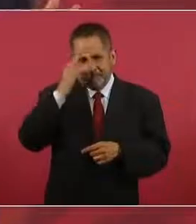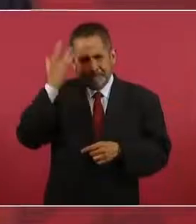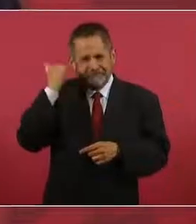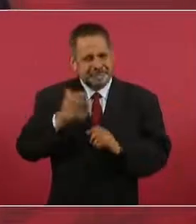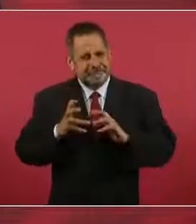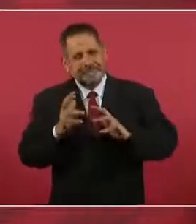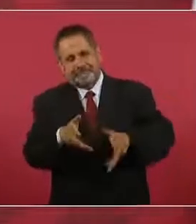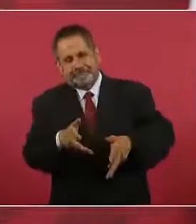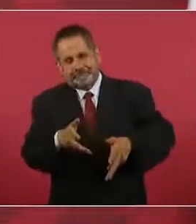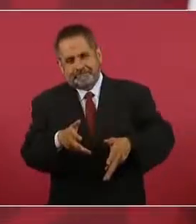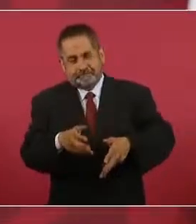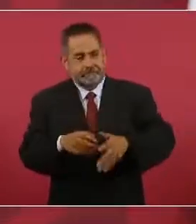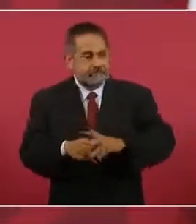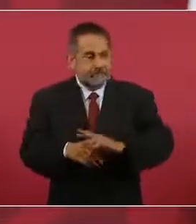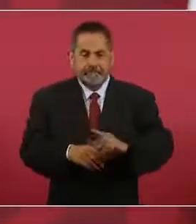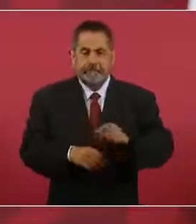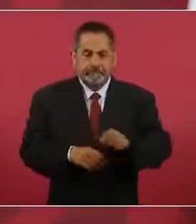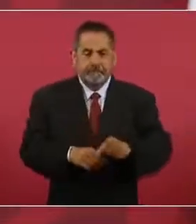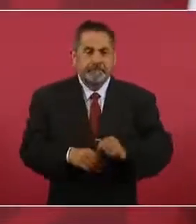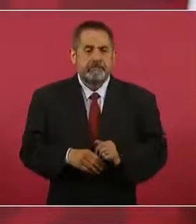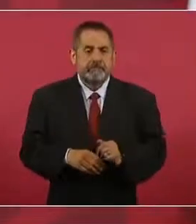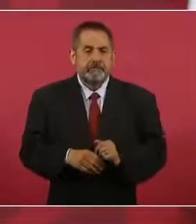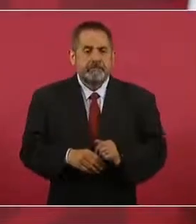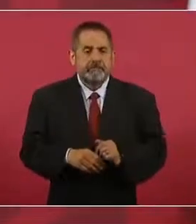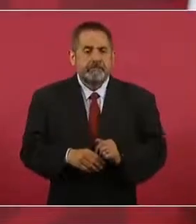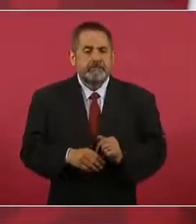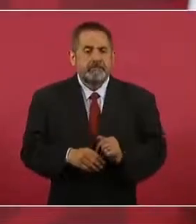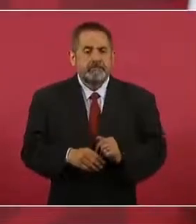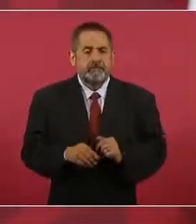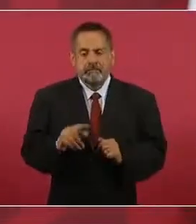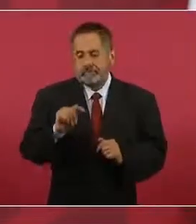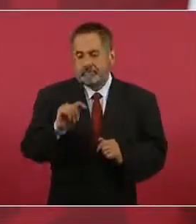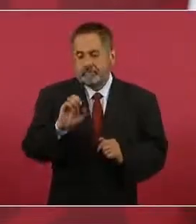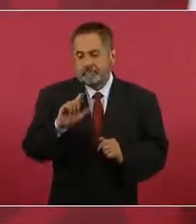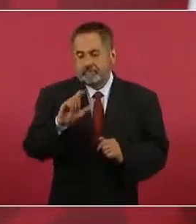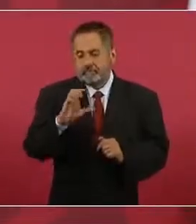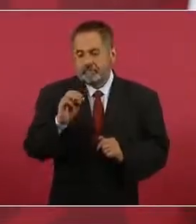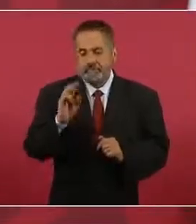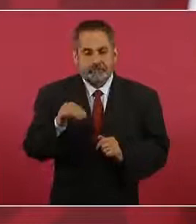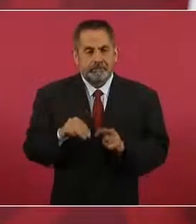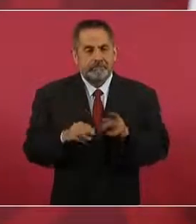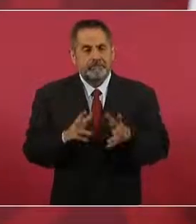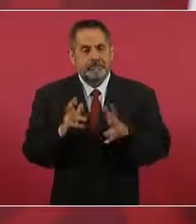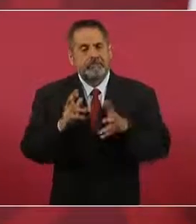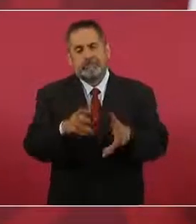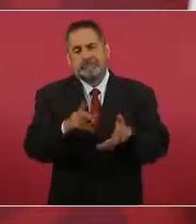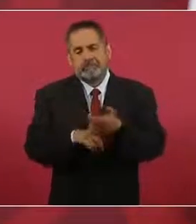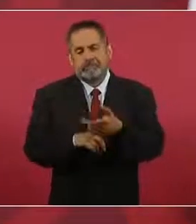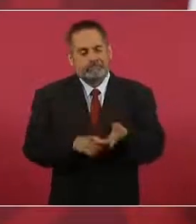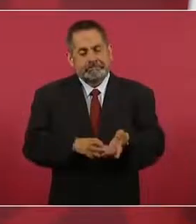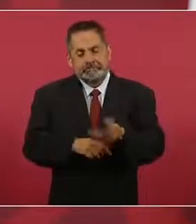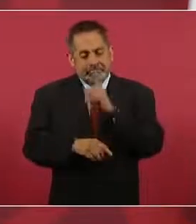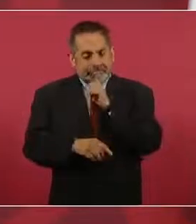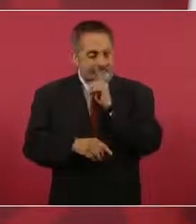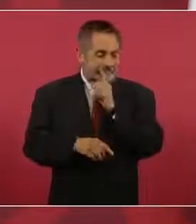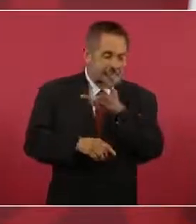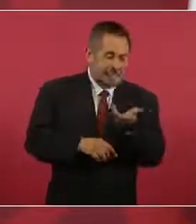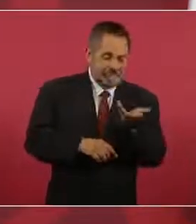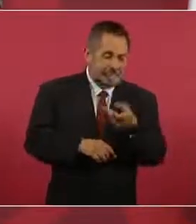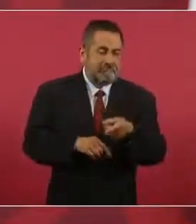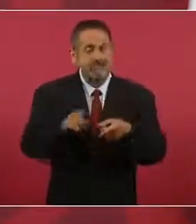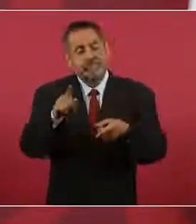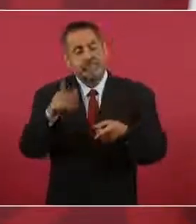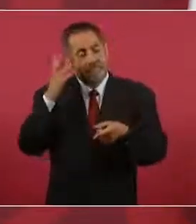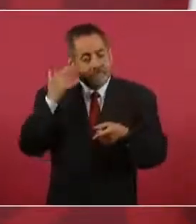como testimonio, como testigo de lo que era